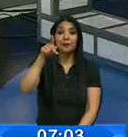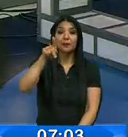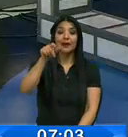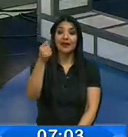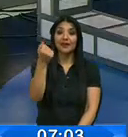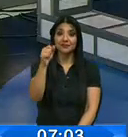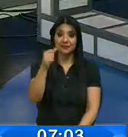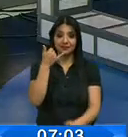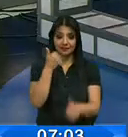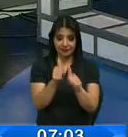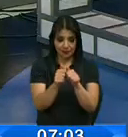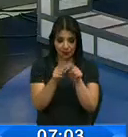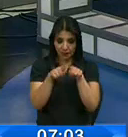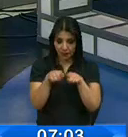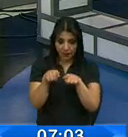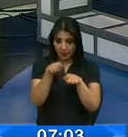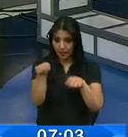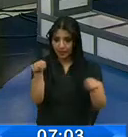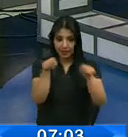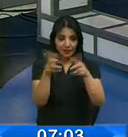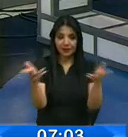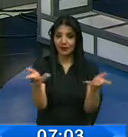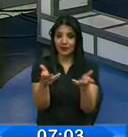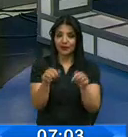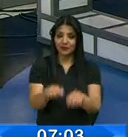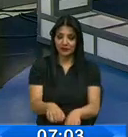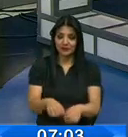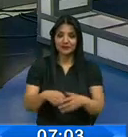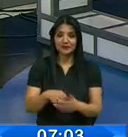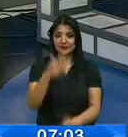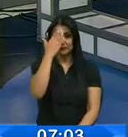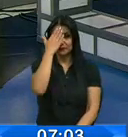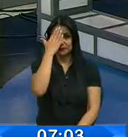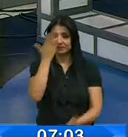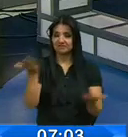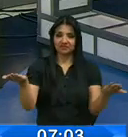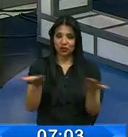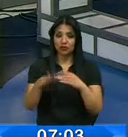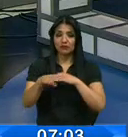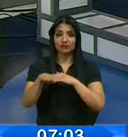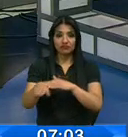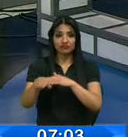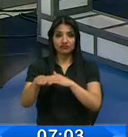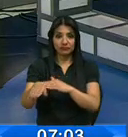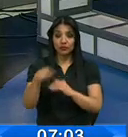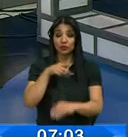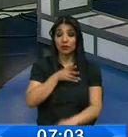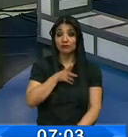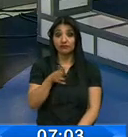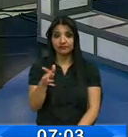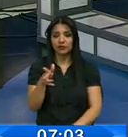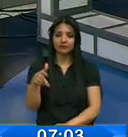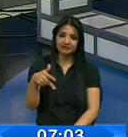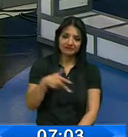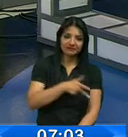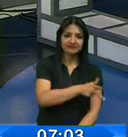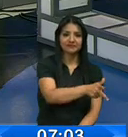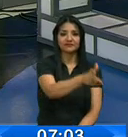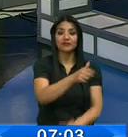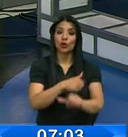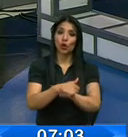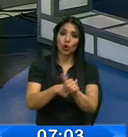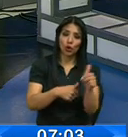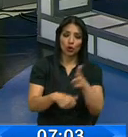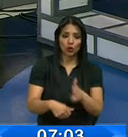que nos permite ver por dónde están las situaciones complicadas. Así es, ya saben, dónde está congestionado para que ustedes no tomen esa vía, sino que tomen vías